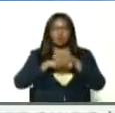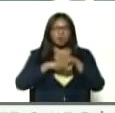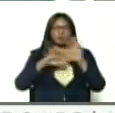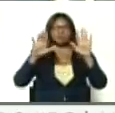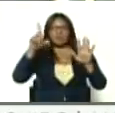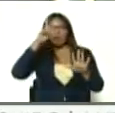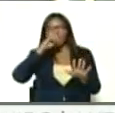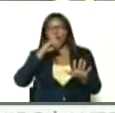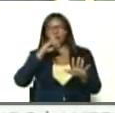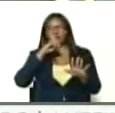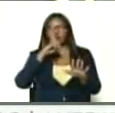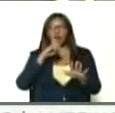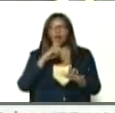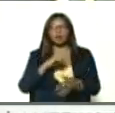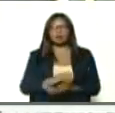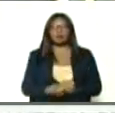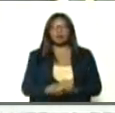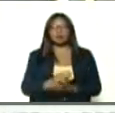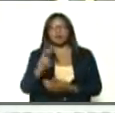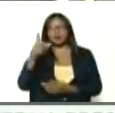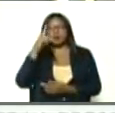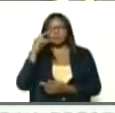diez entre las dos, perdón,